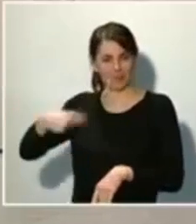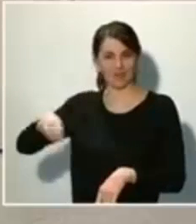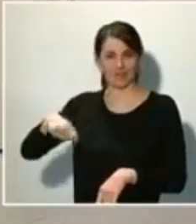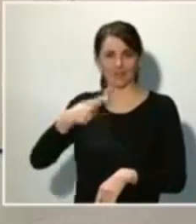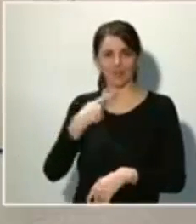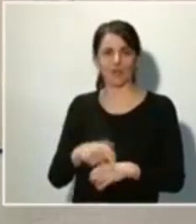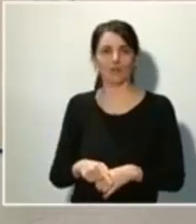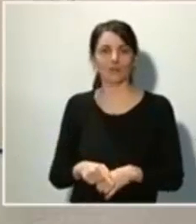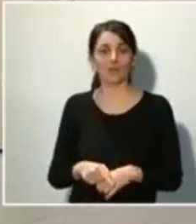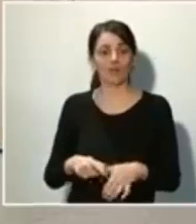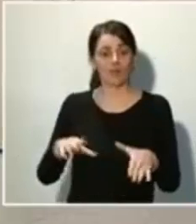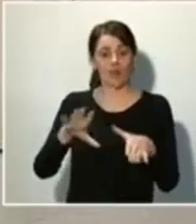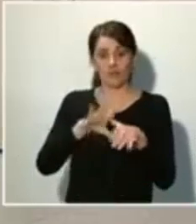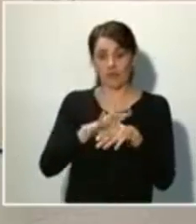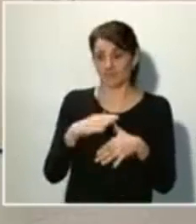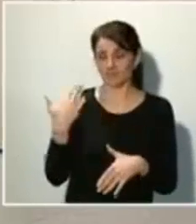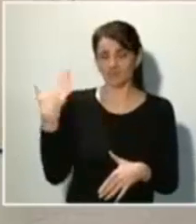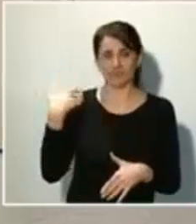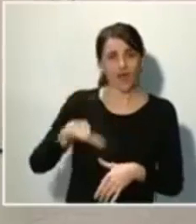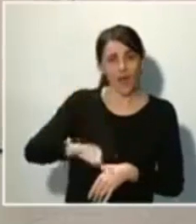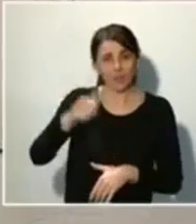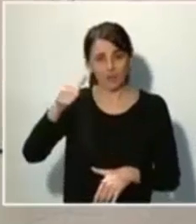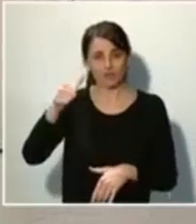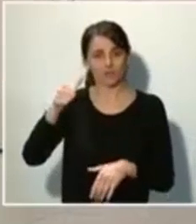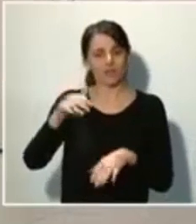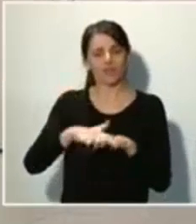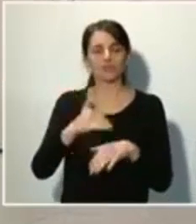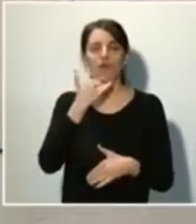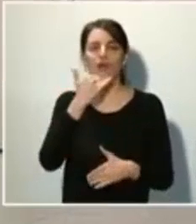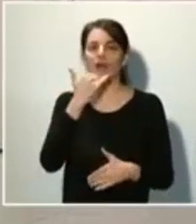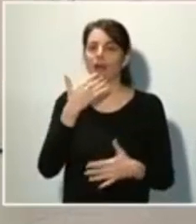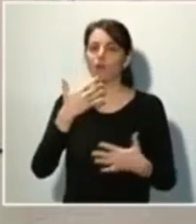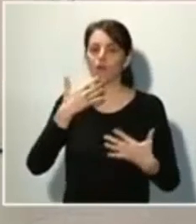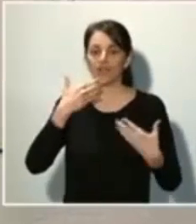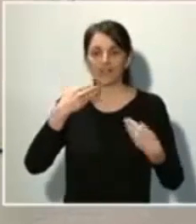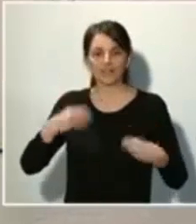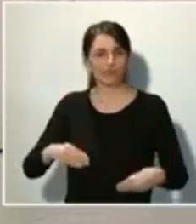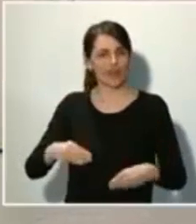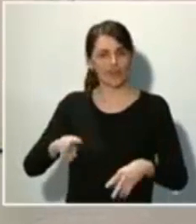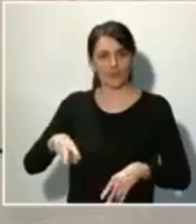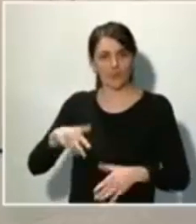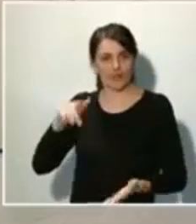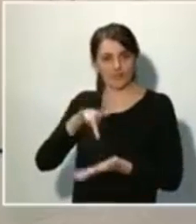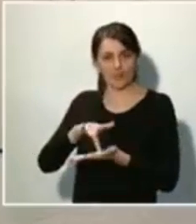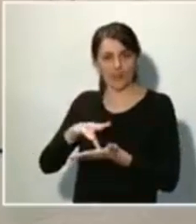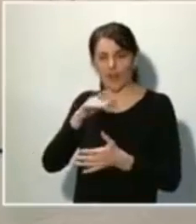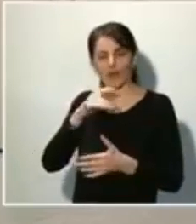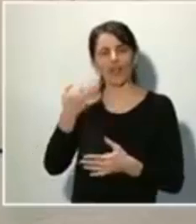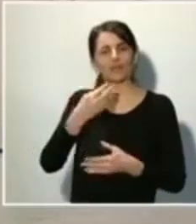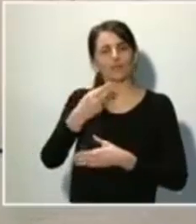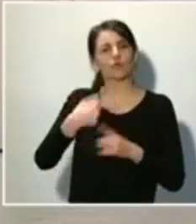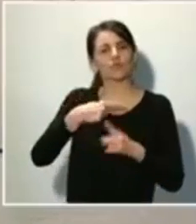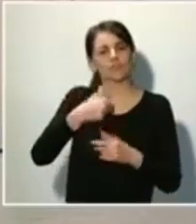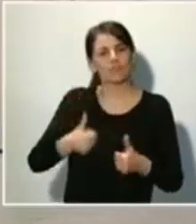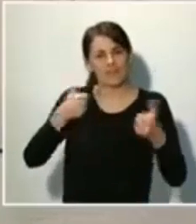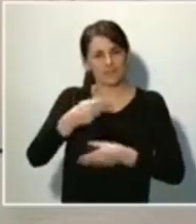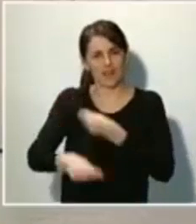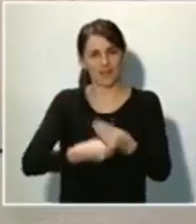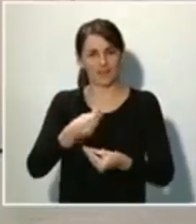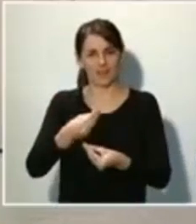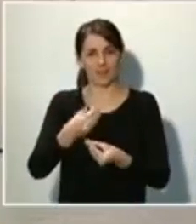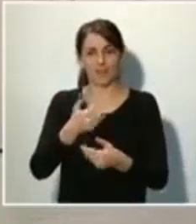un paso histórico que nos pone a recorrer ese camino y ahora es necesario hacer más cosas, teniendo algo muy claro. Es